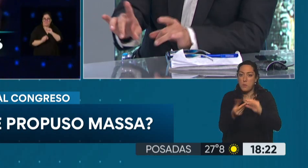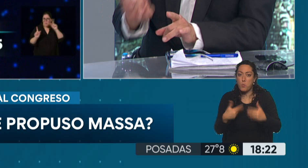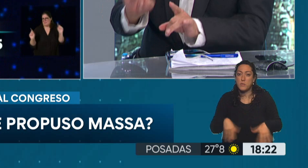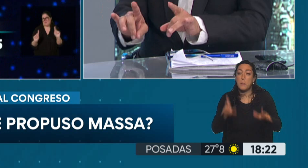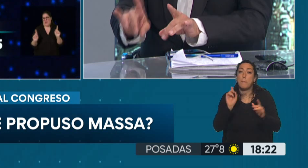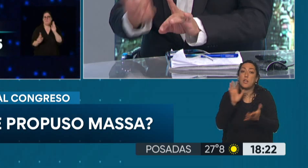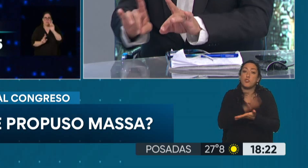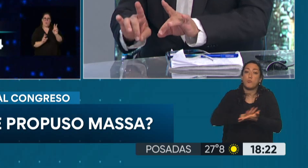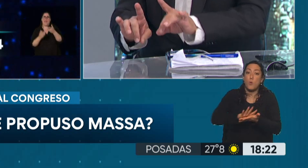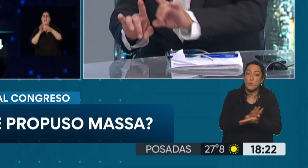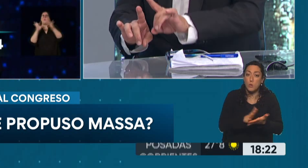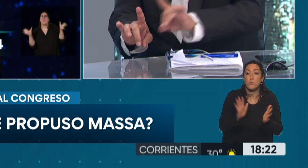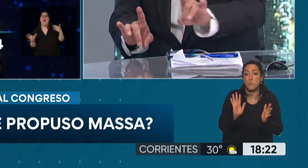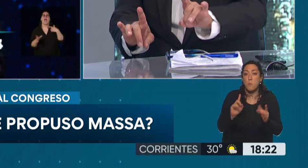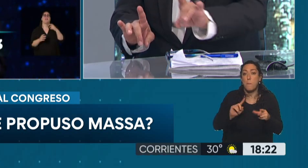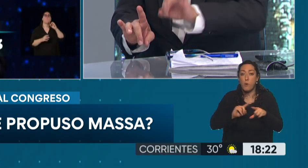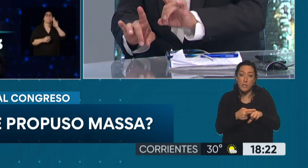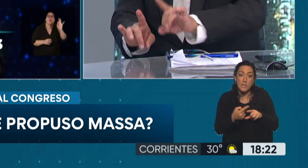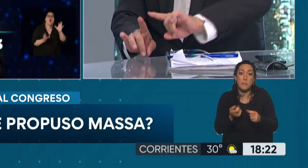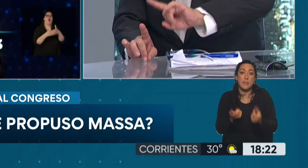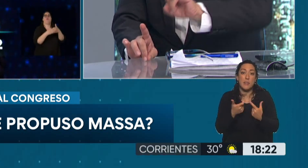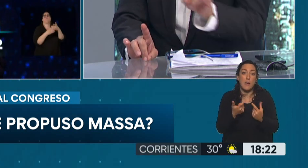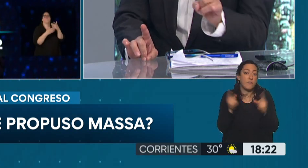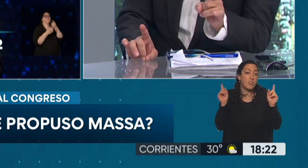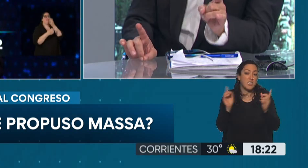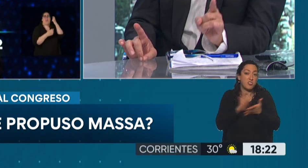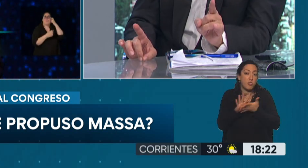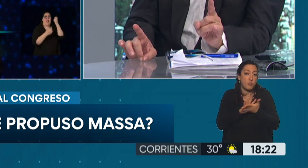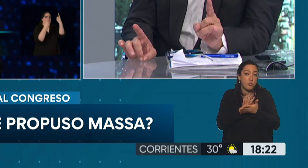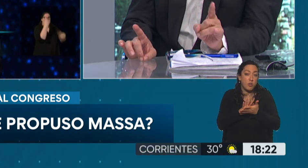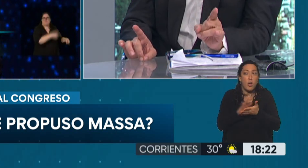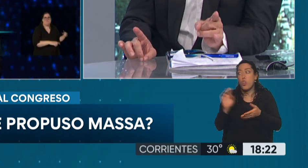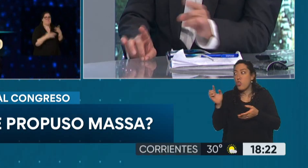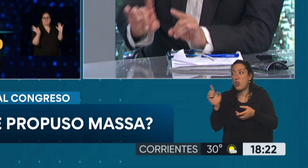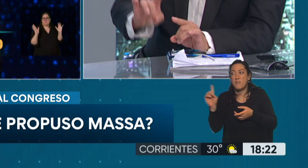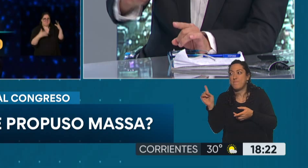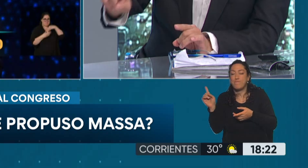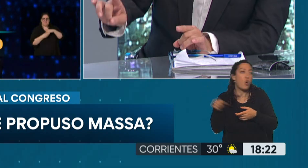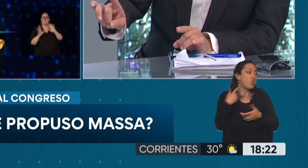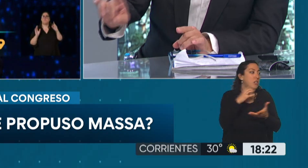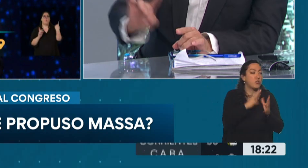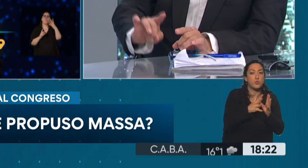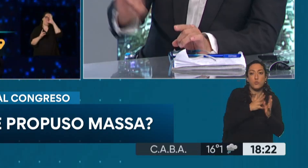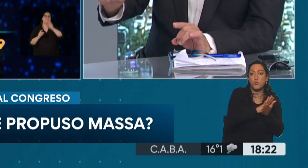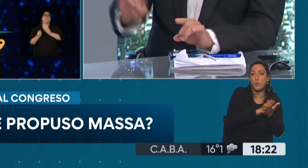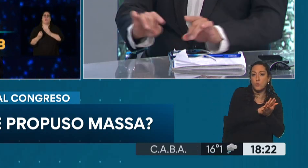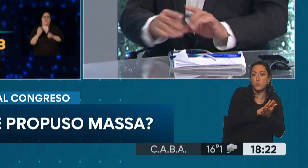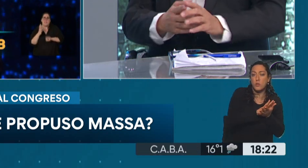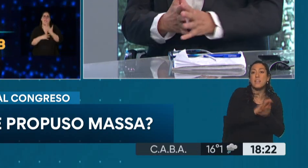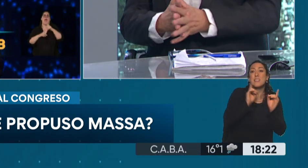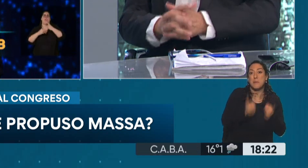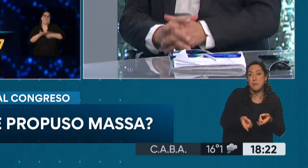tiempo. Lo que sí, políticamente, te digo, es una solución diferente de la dolarización, obviamente. Claro, claro. Y del bimonetarismo del que